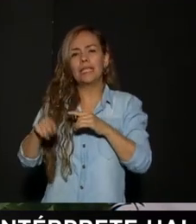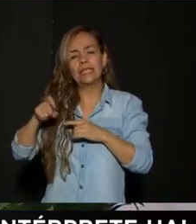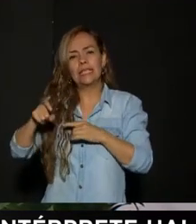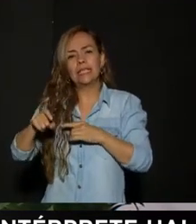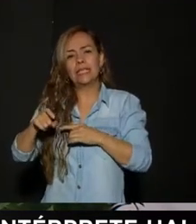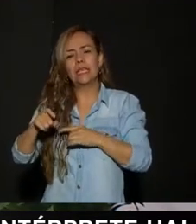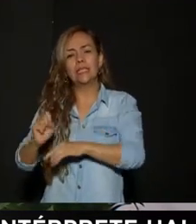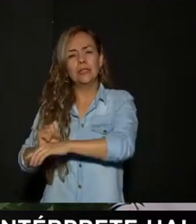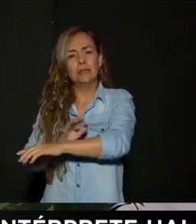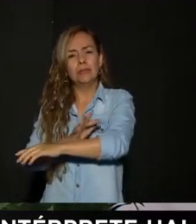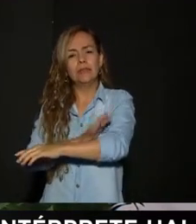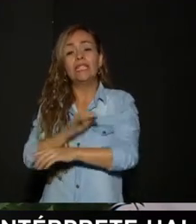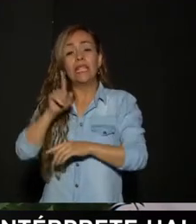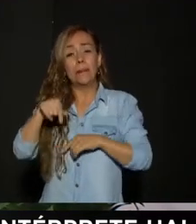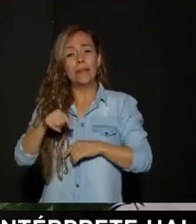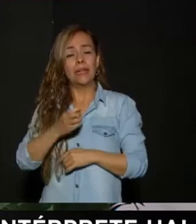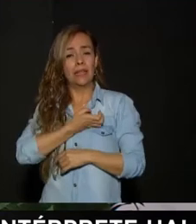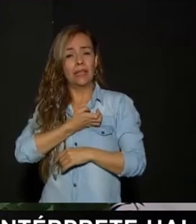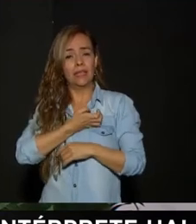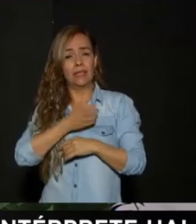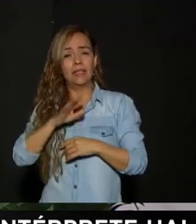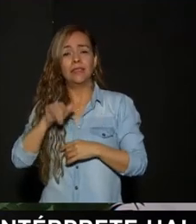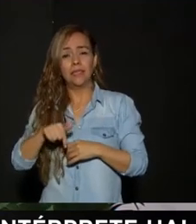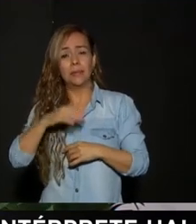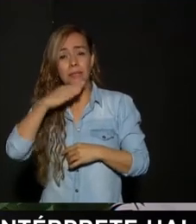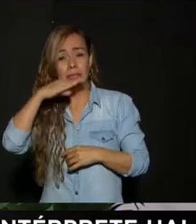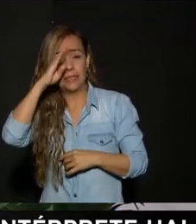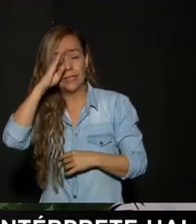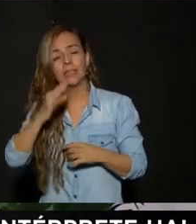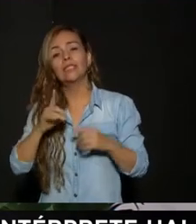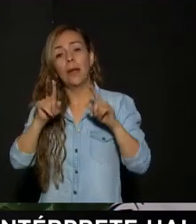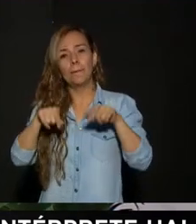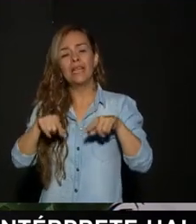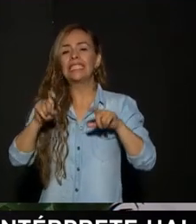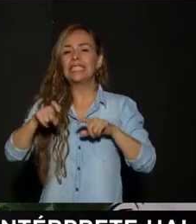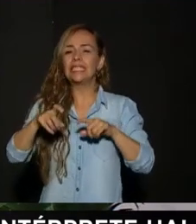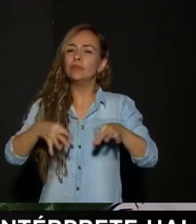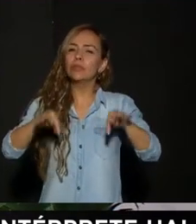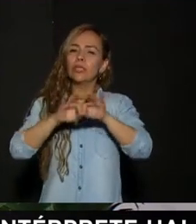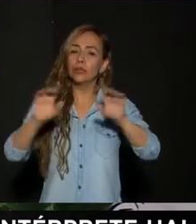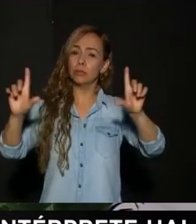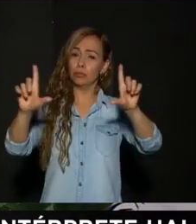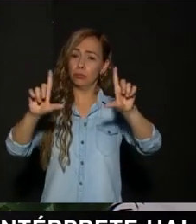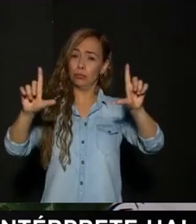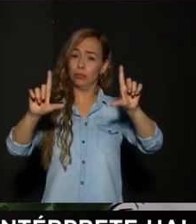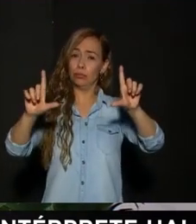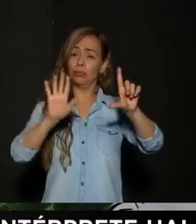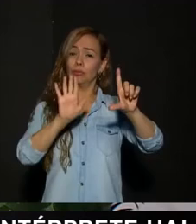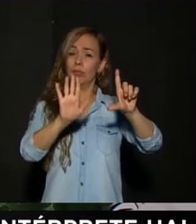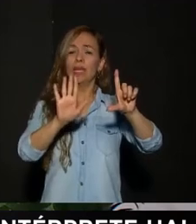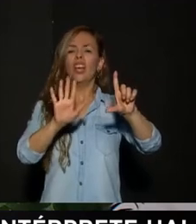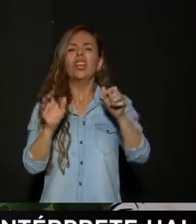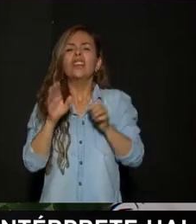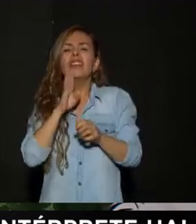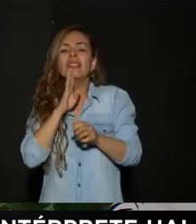si no estoy mal En estos días También lanzaban Como la plataforma Uno Para que Todo el personal De Santa Elena Los floricultores